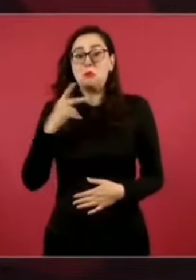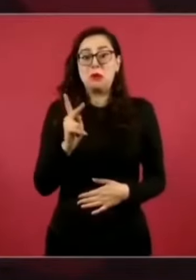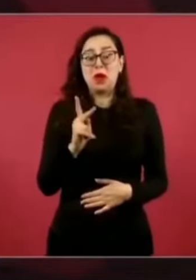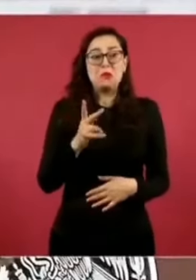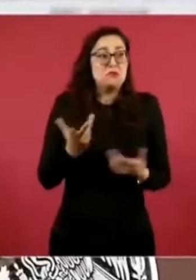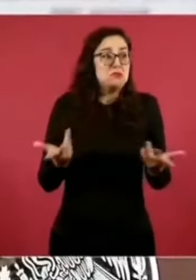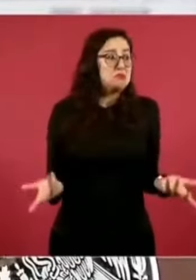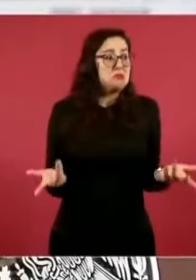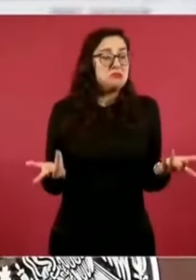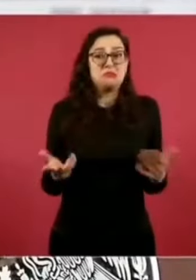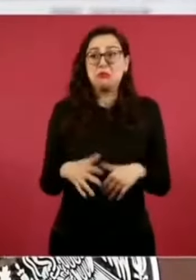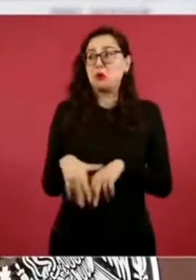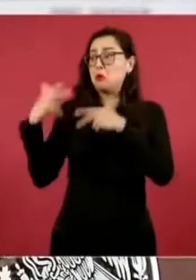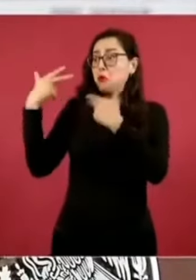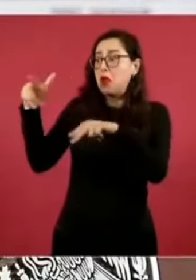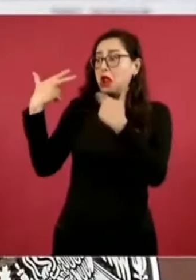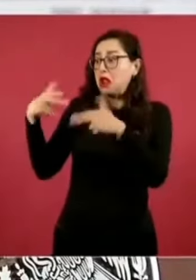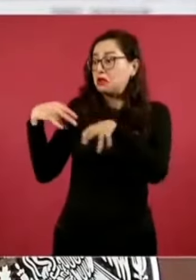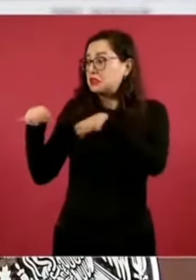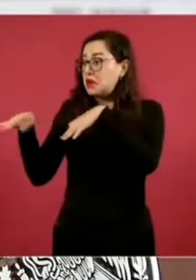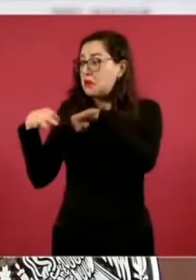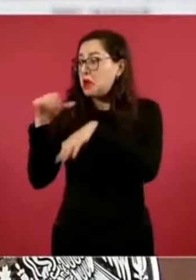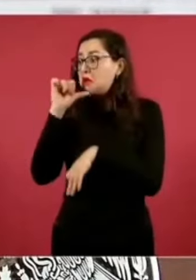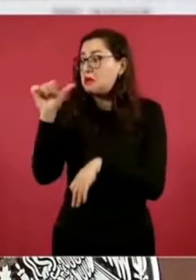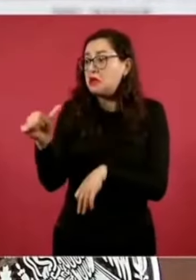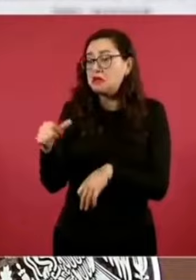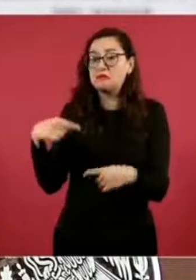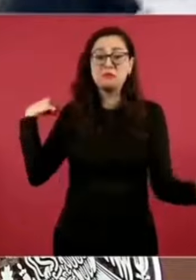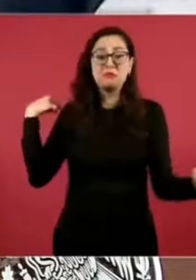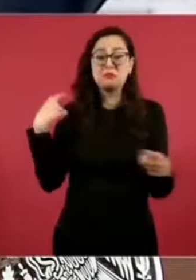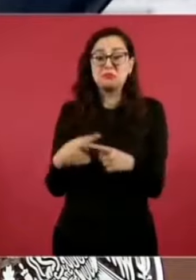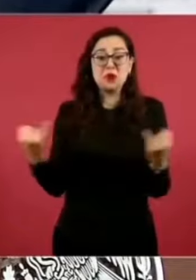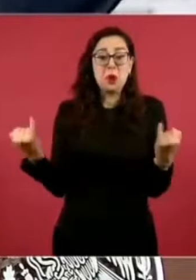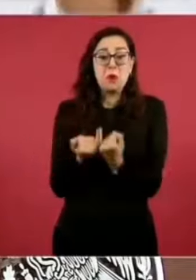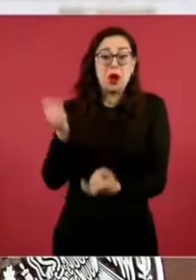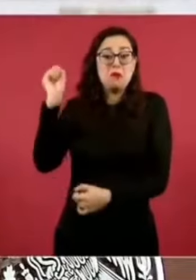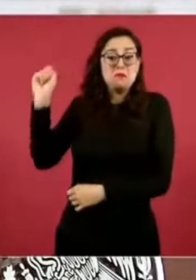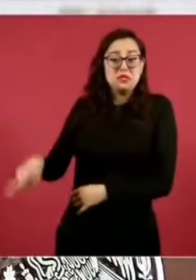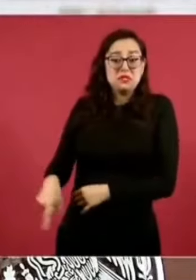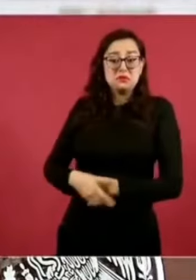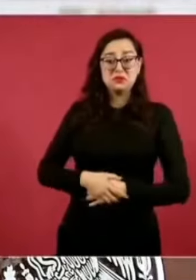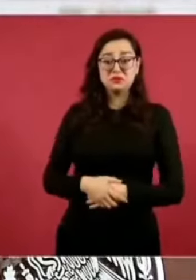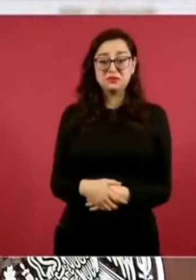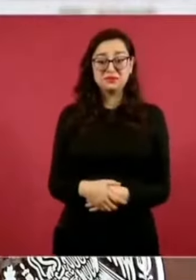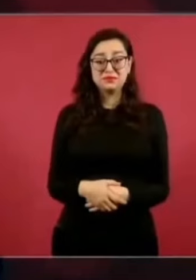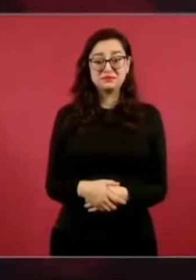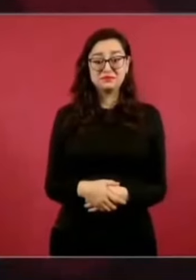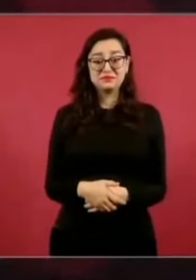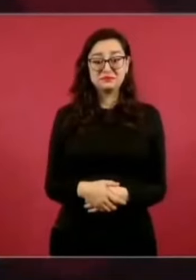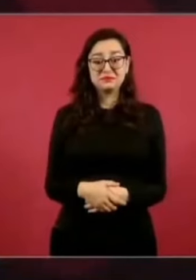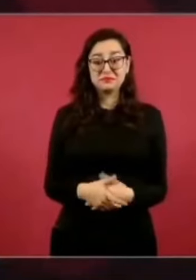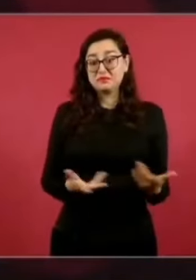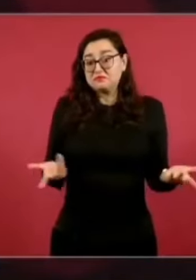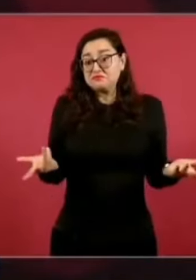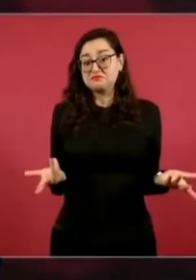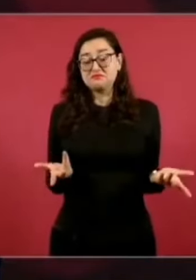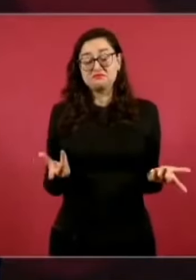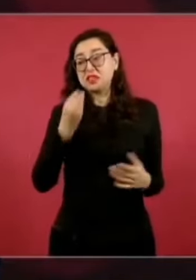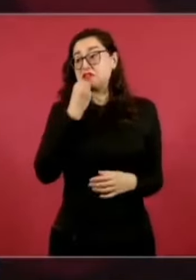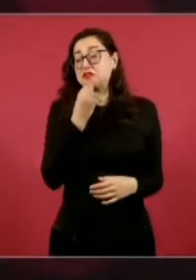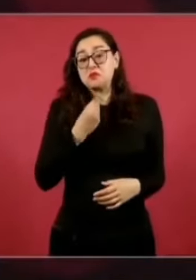no pasa nada, y en lo que a nosotros corresponde